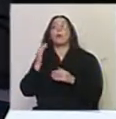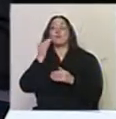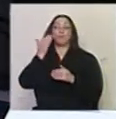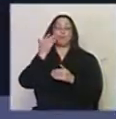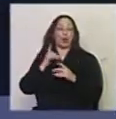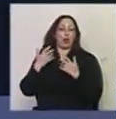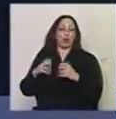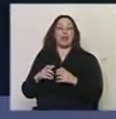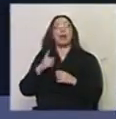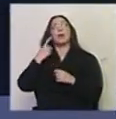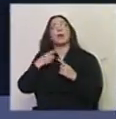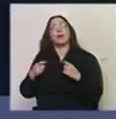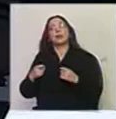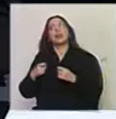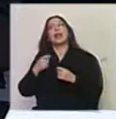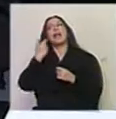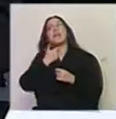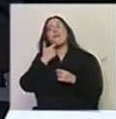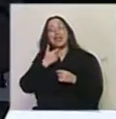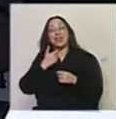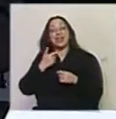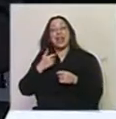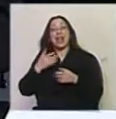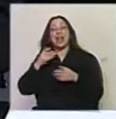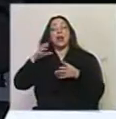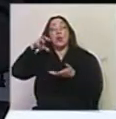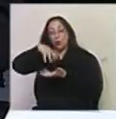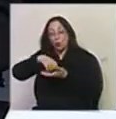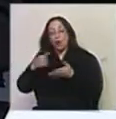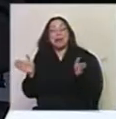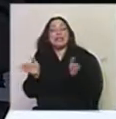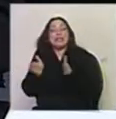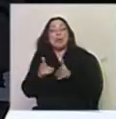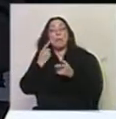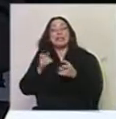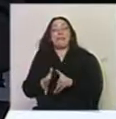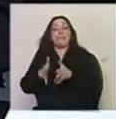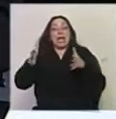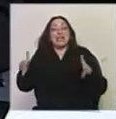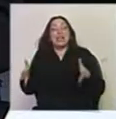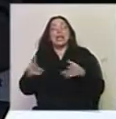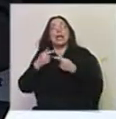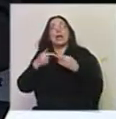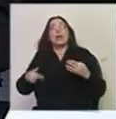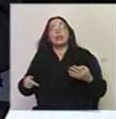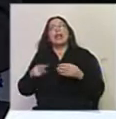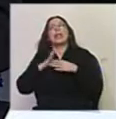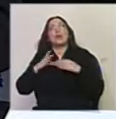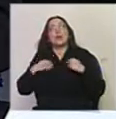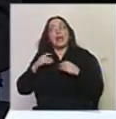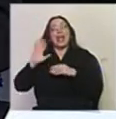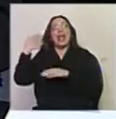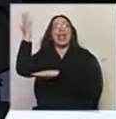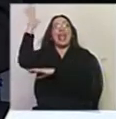Pero hay una cosa importante que la falta de espacio esa que estás mencionando también estaría bueno contar todas las cosas que hacen las escuelas en el exterior.